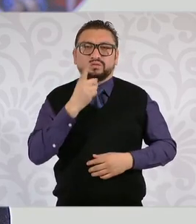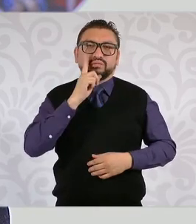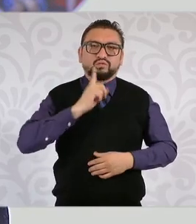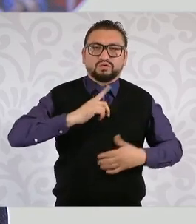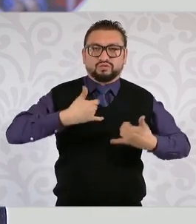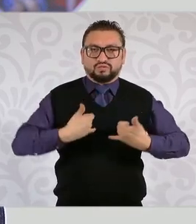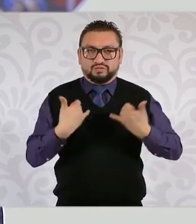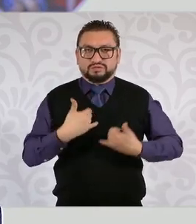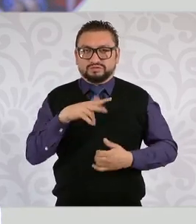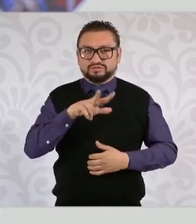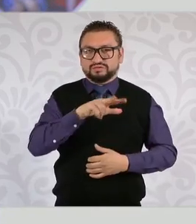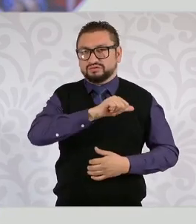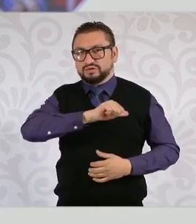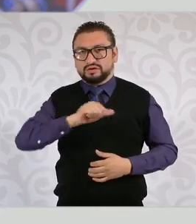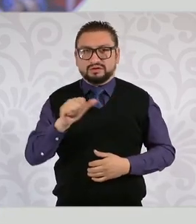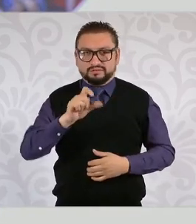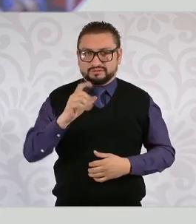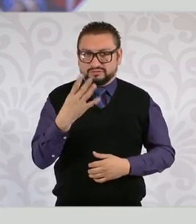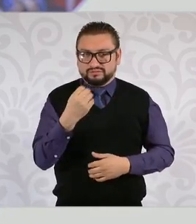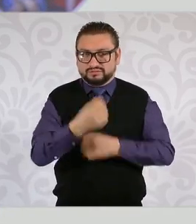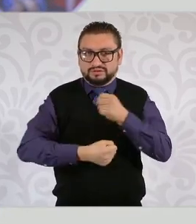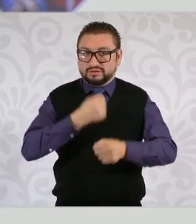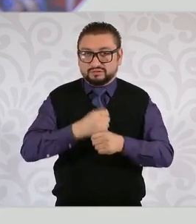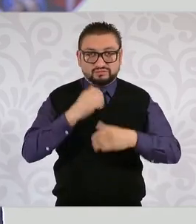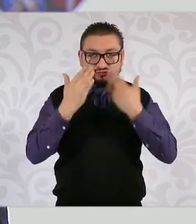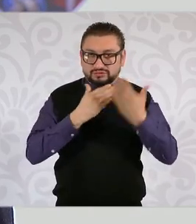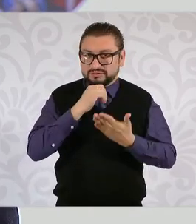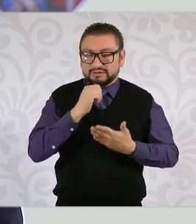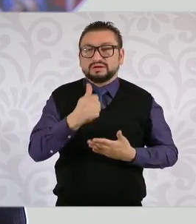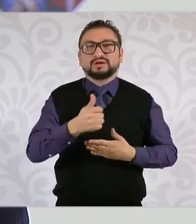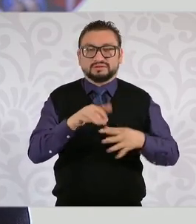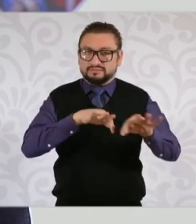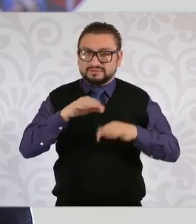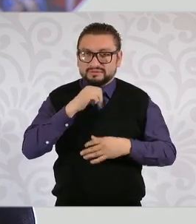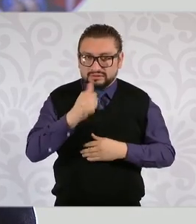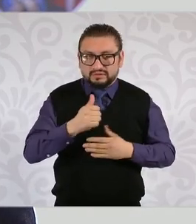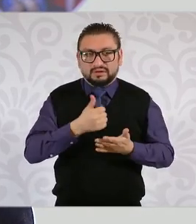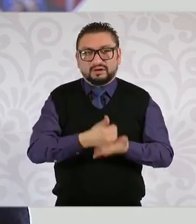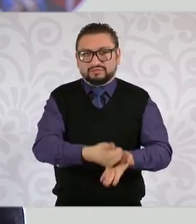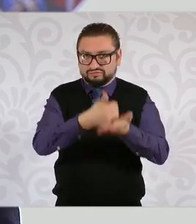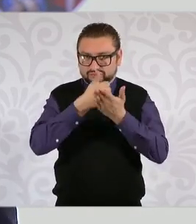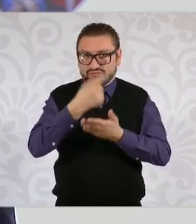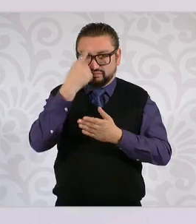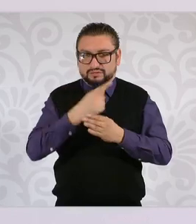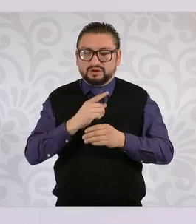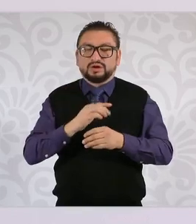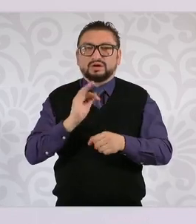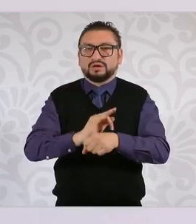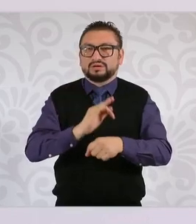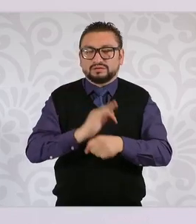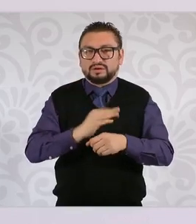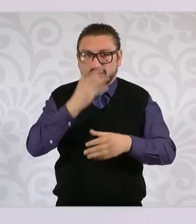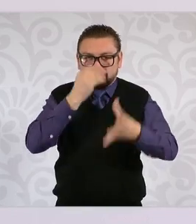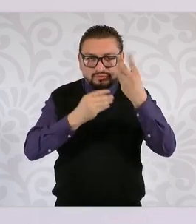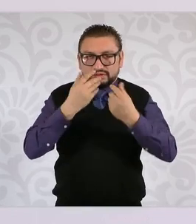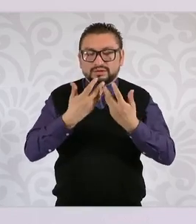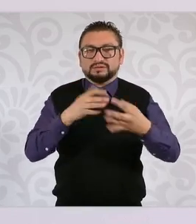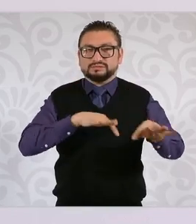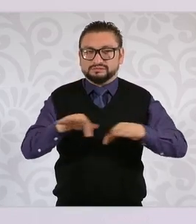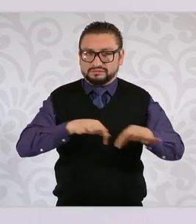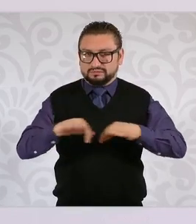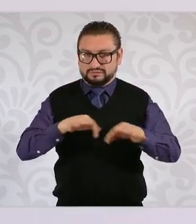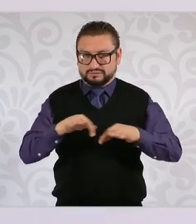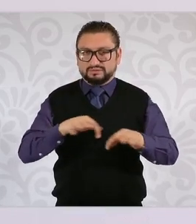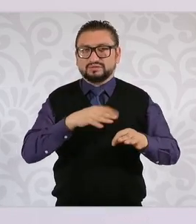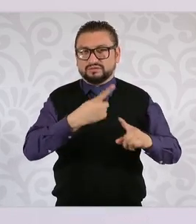jóvenes entre 18 y 29 años que no estudian y no trabajan, a través de la capacitación en el trabajo en diversas unidades económicas,